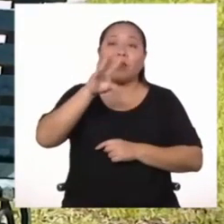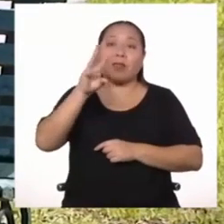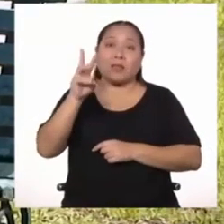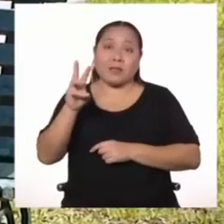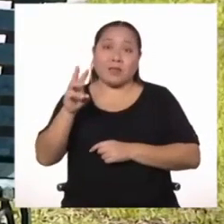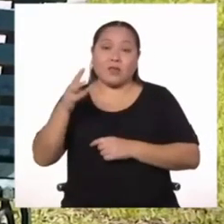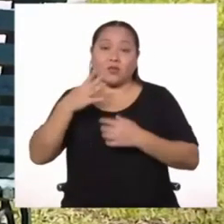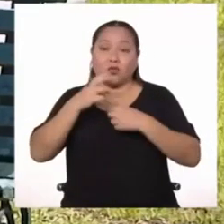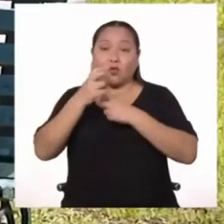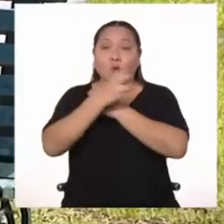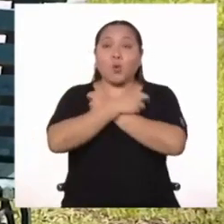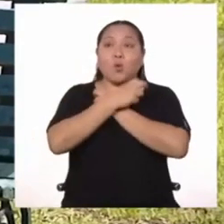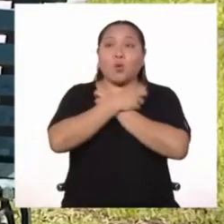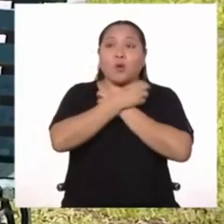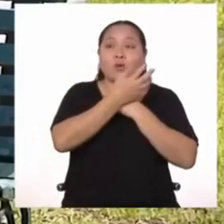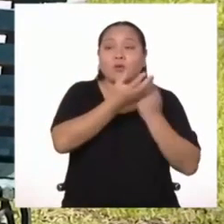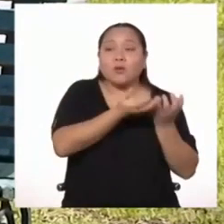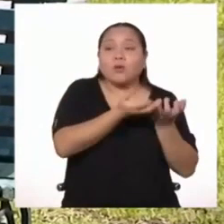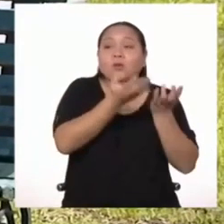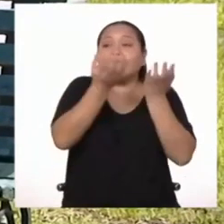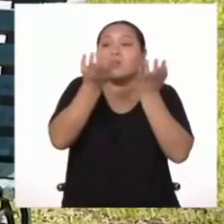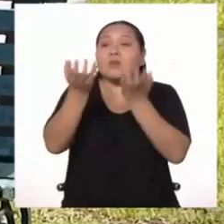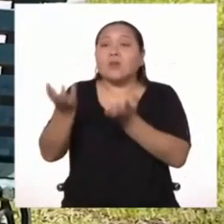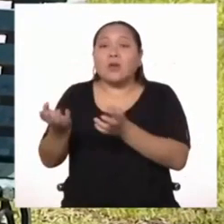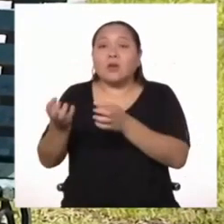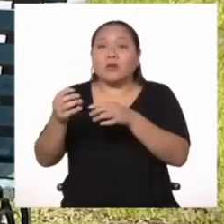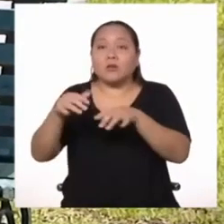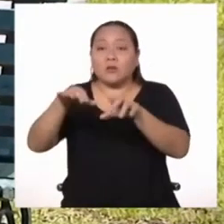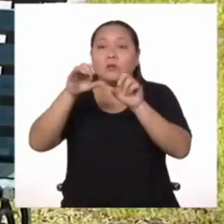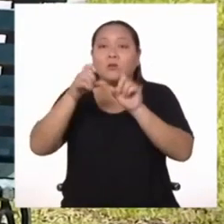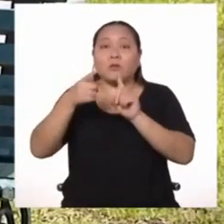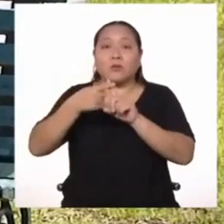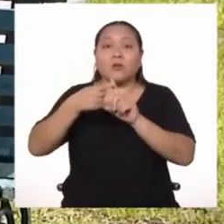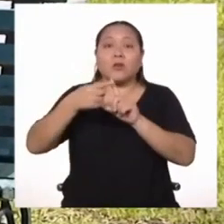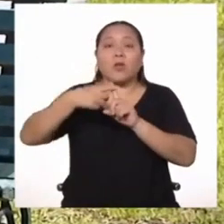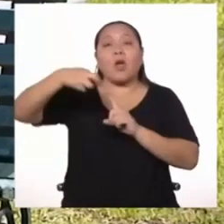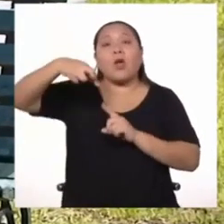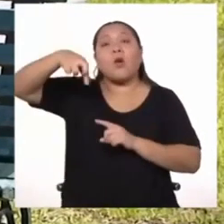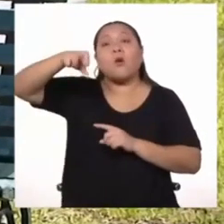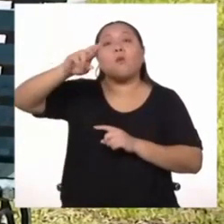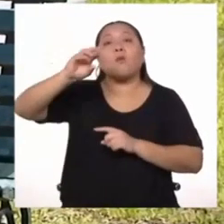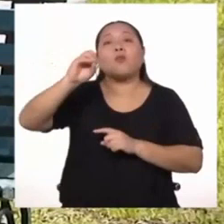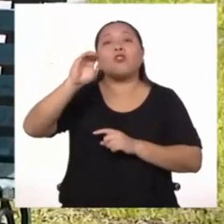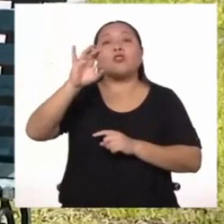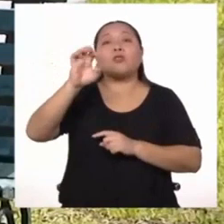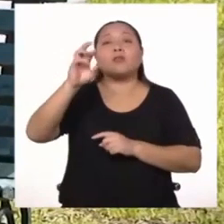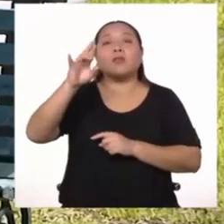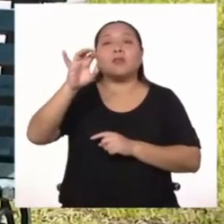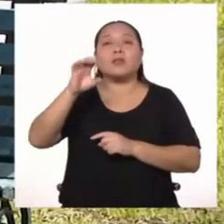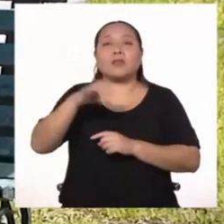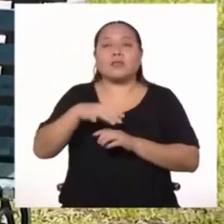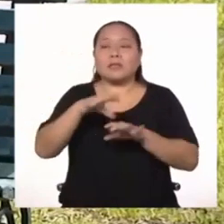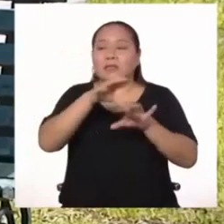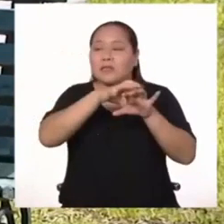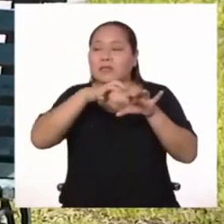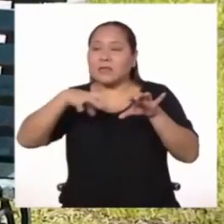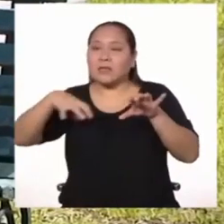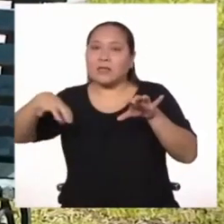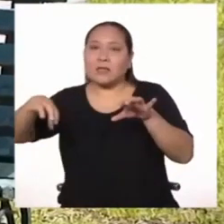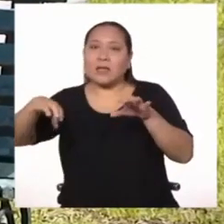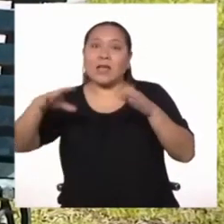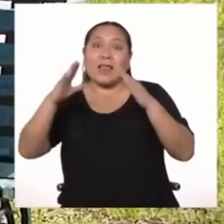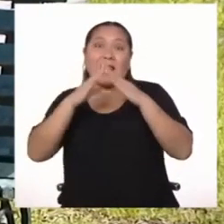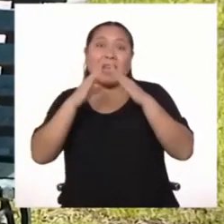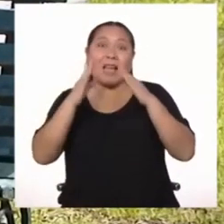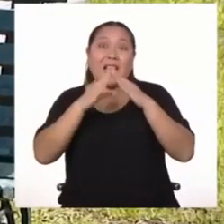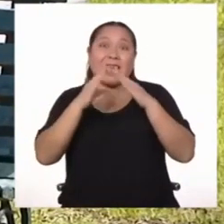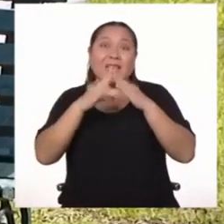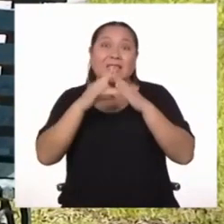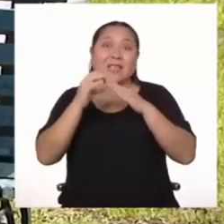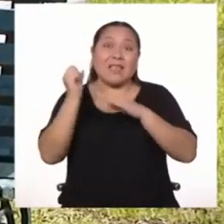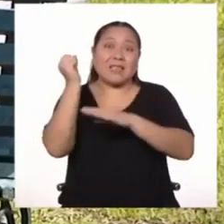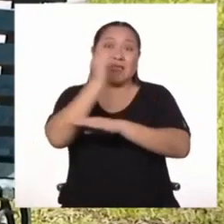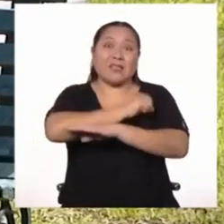trasladados hasta el Panteón de los Próceres, que queda al lado de la Casona de San Marcos, frente al Parque Universitario.